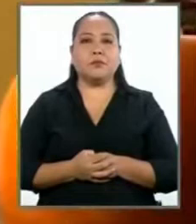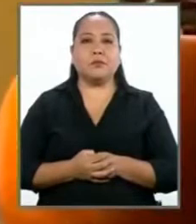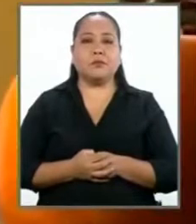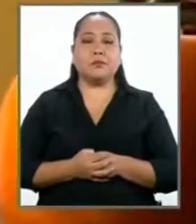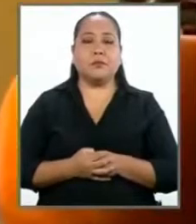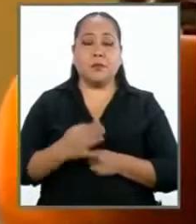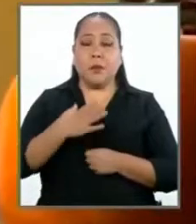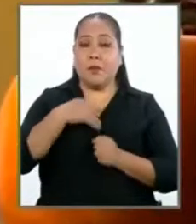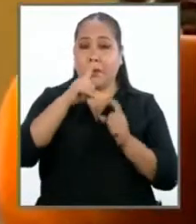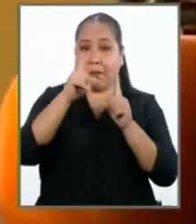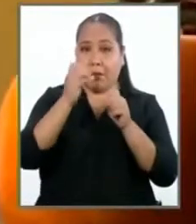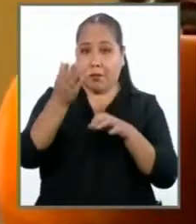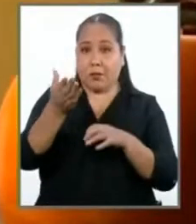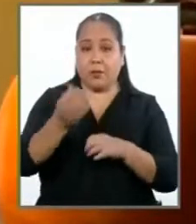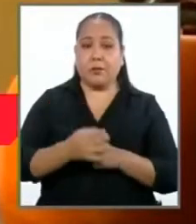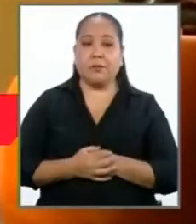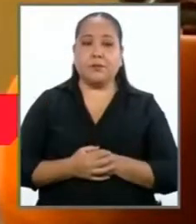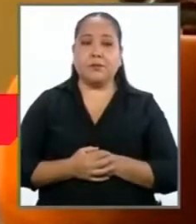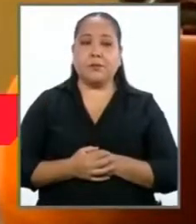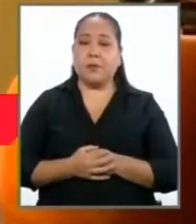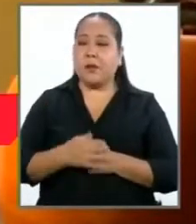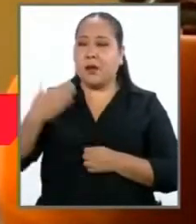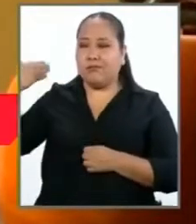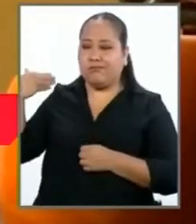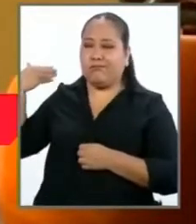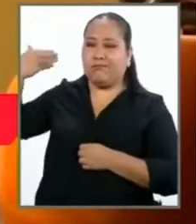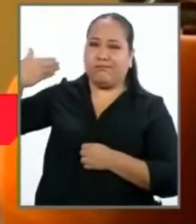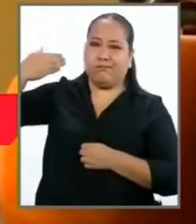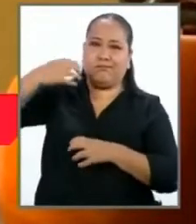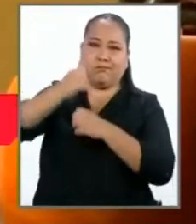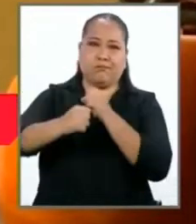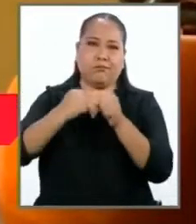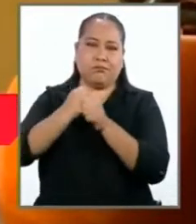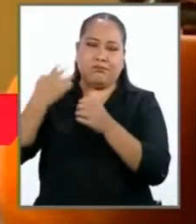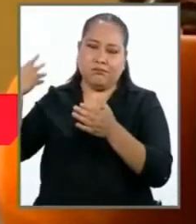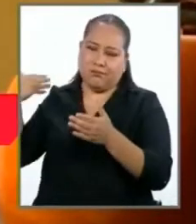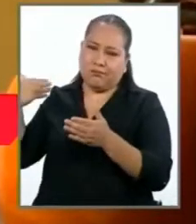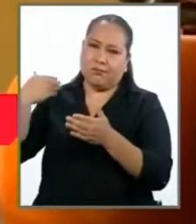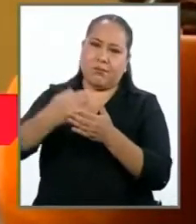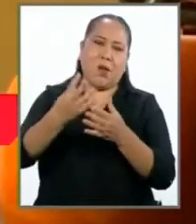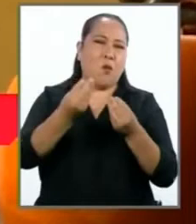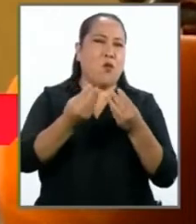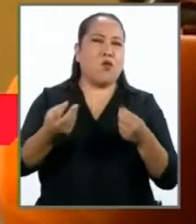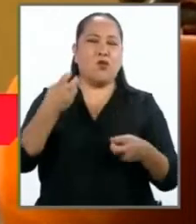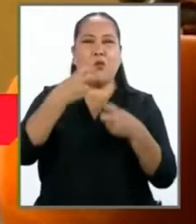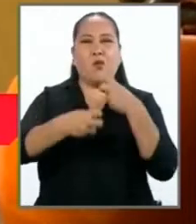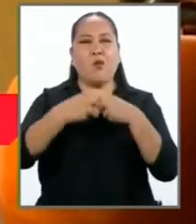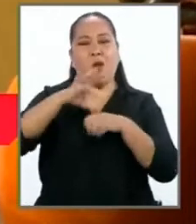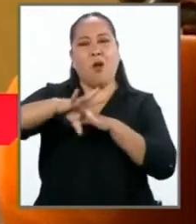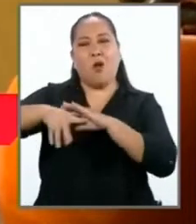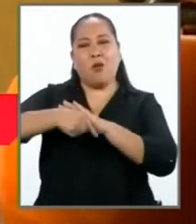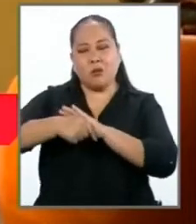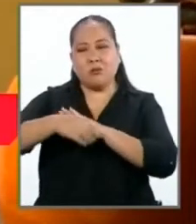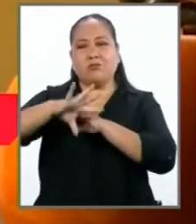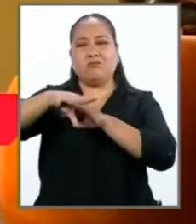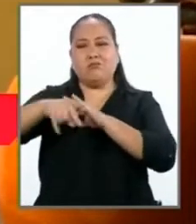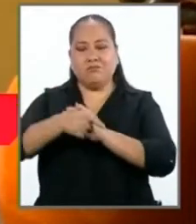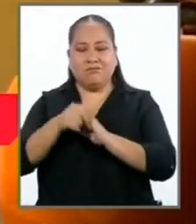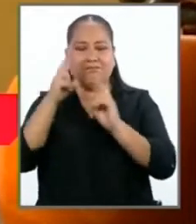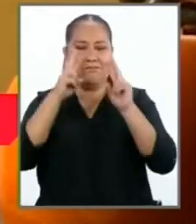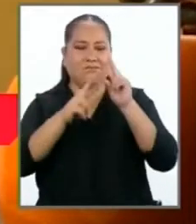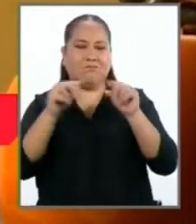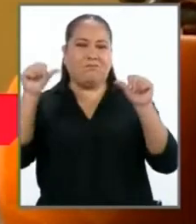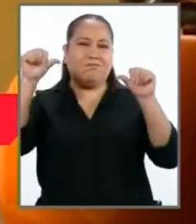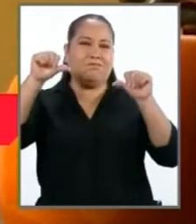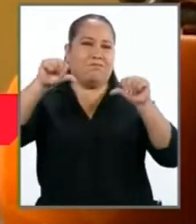Mi pregunta es la siguiente. Durante los últimos años hemos tenido una larga trama de escándalos de corrupción que han venido degradando el